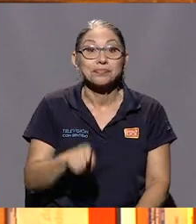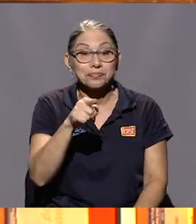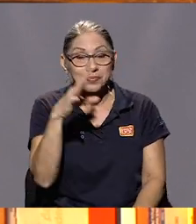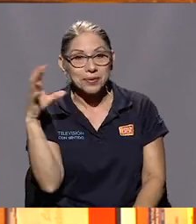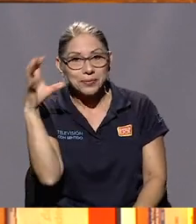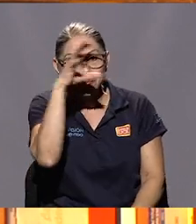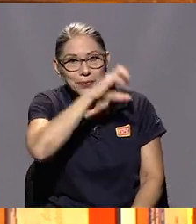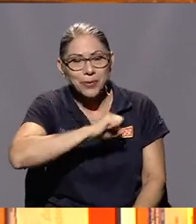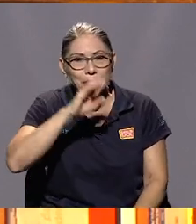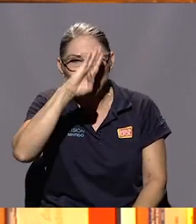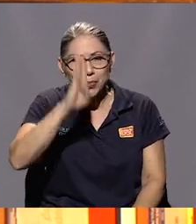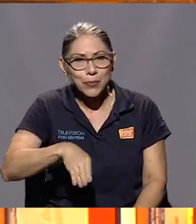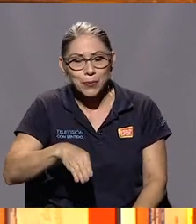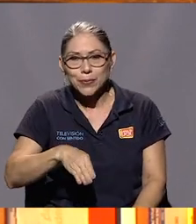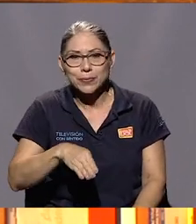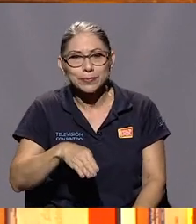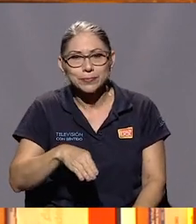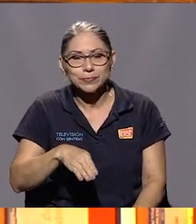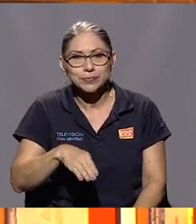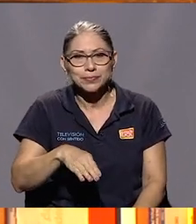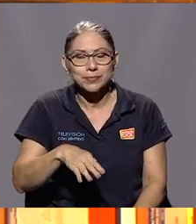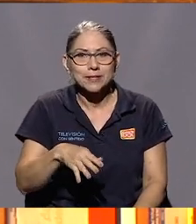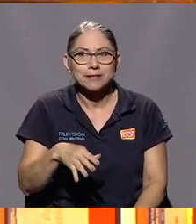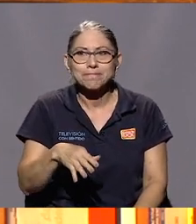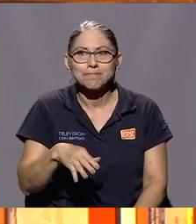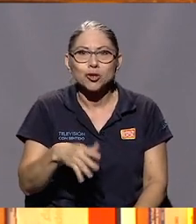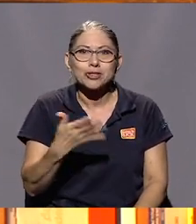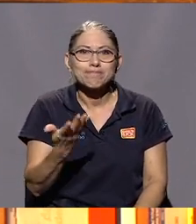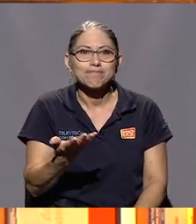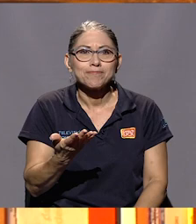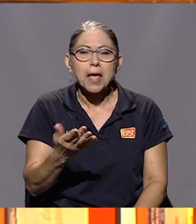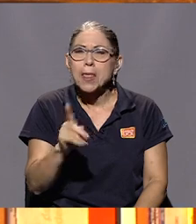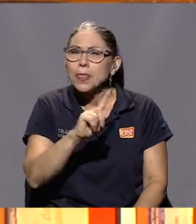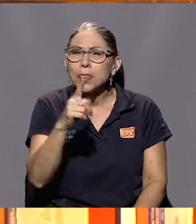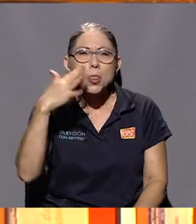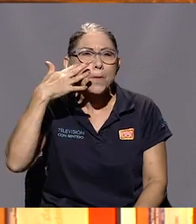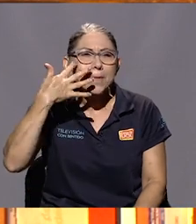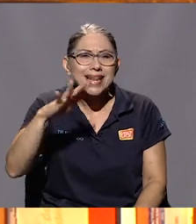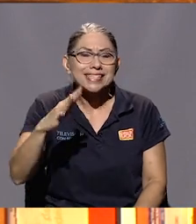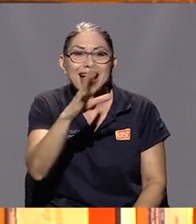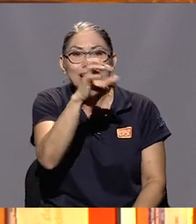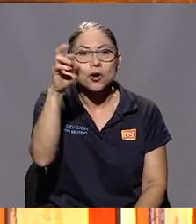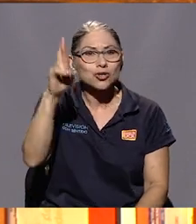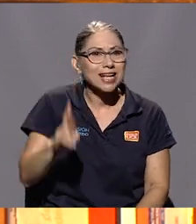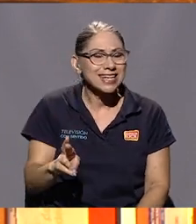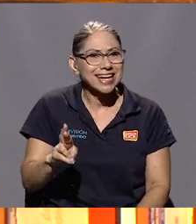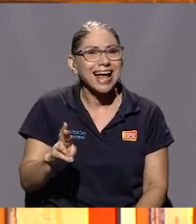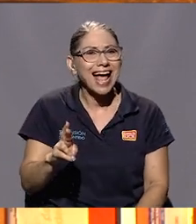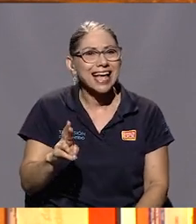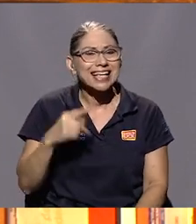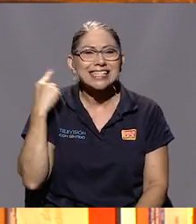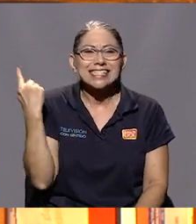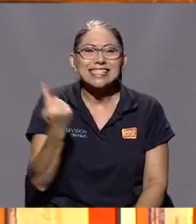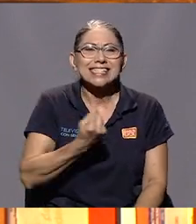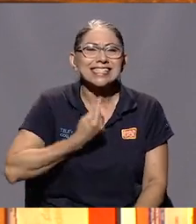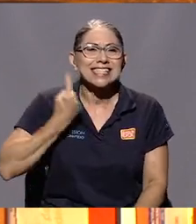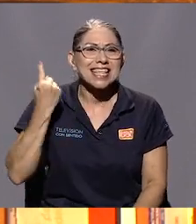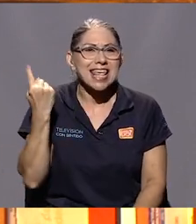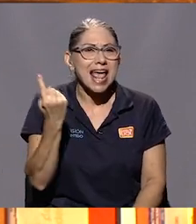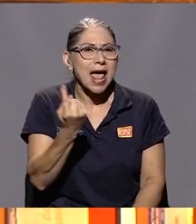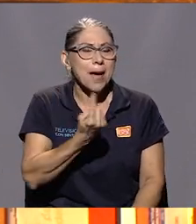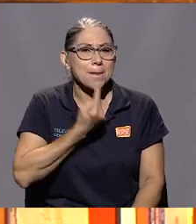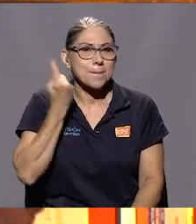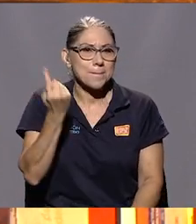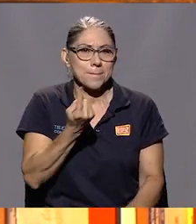nunca parecía que en Costa Rica íbamos a tener siempre el